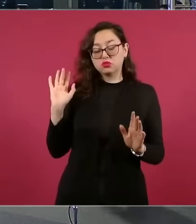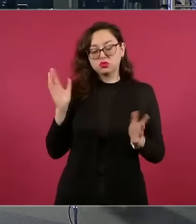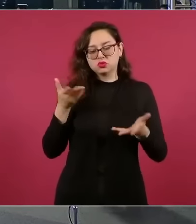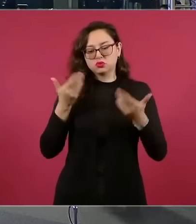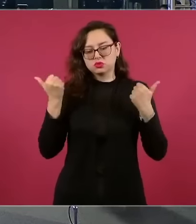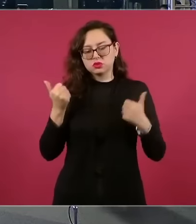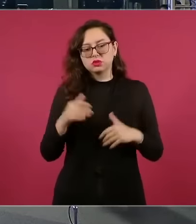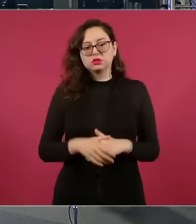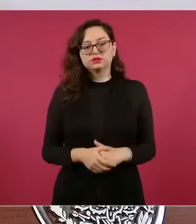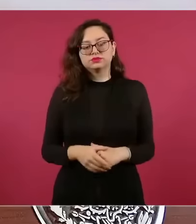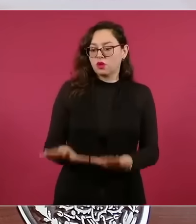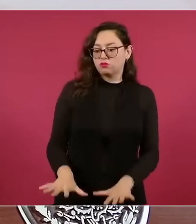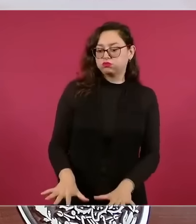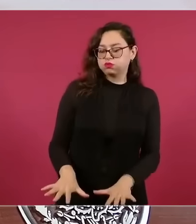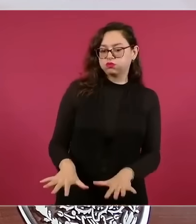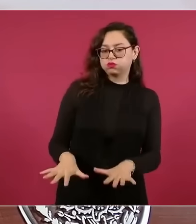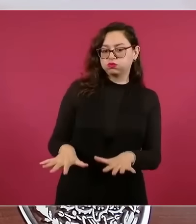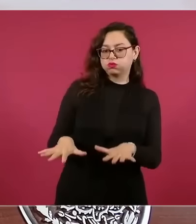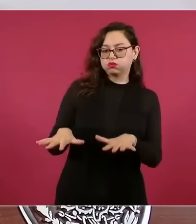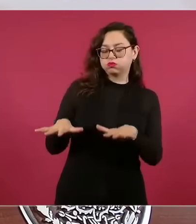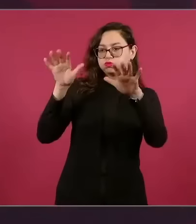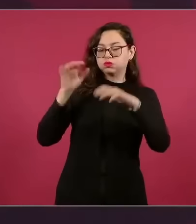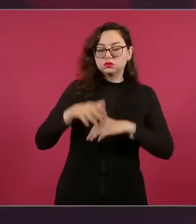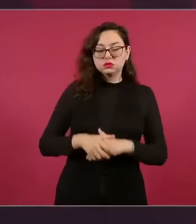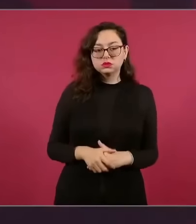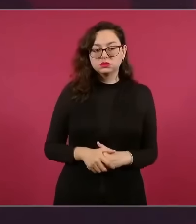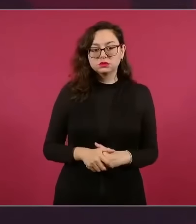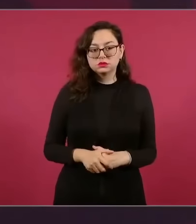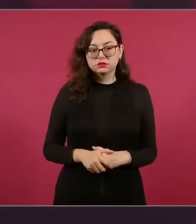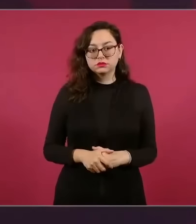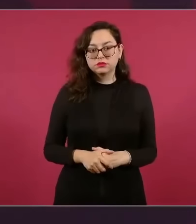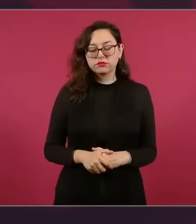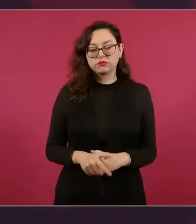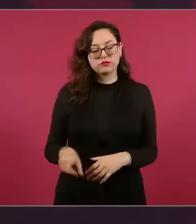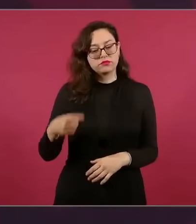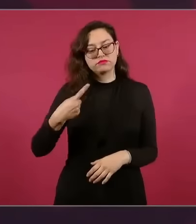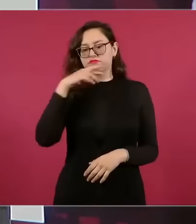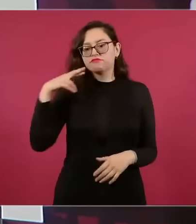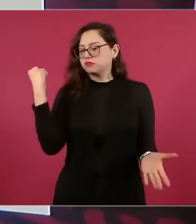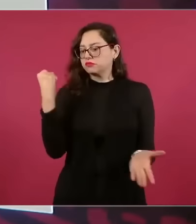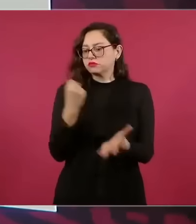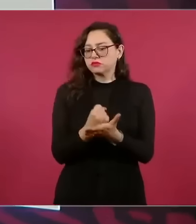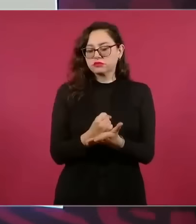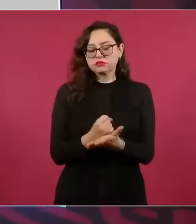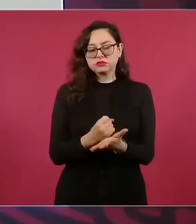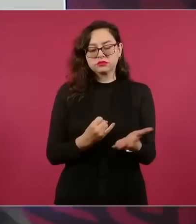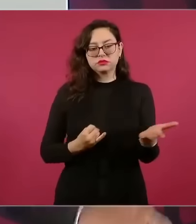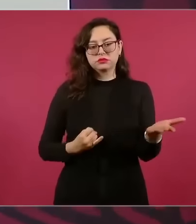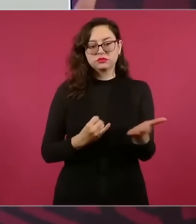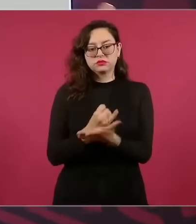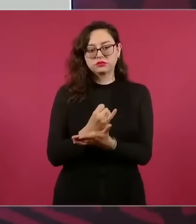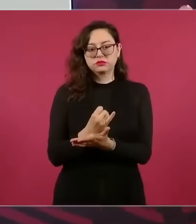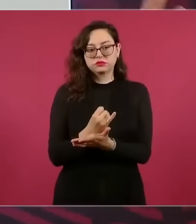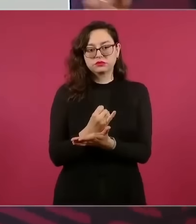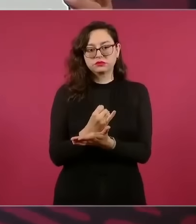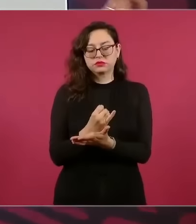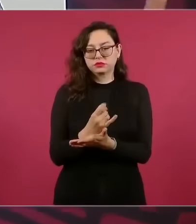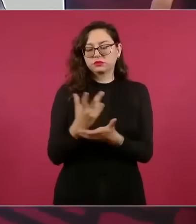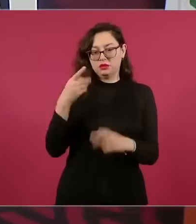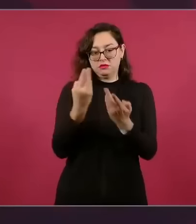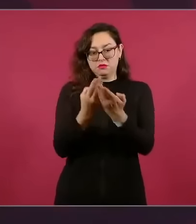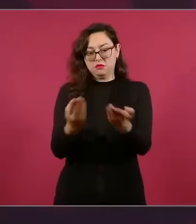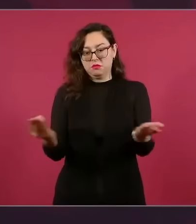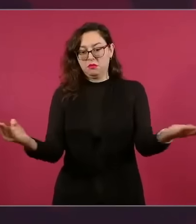se inundó Tabasco y sacamos un decreto para que no se acumulara tanta